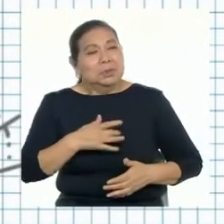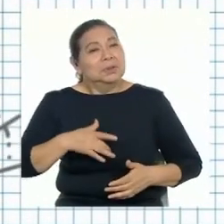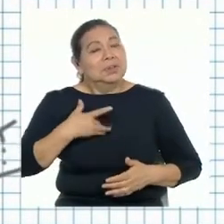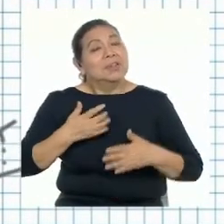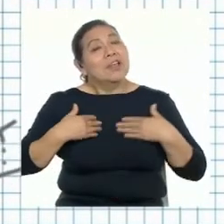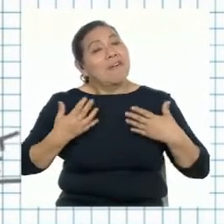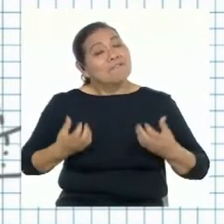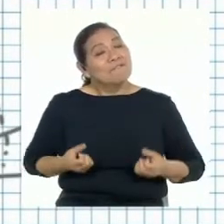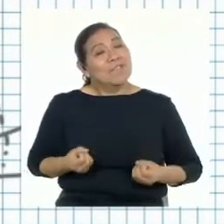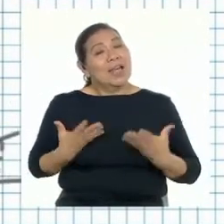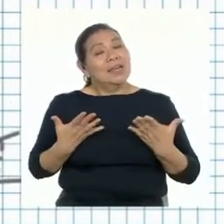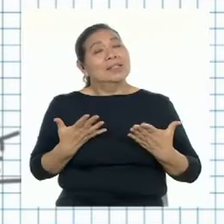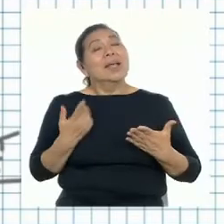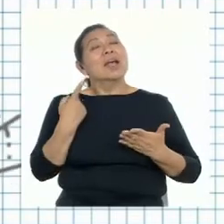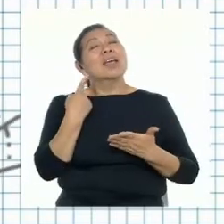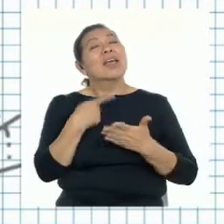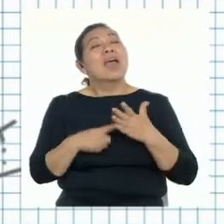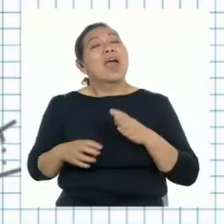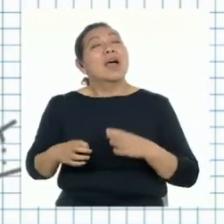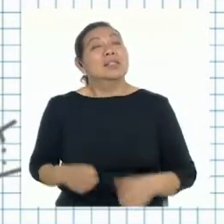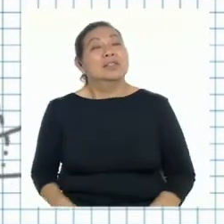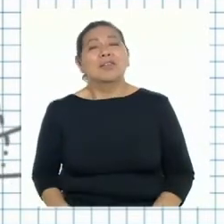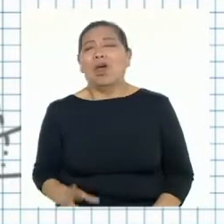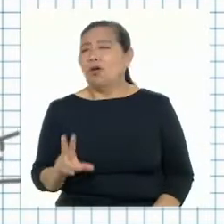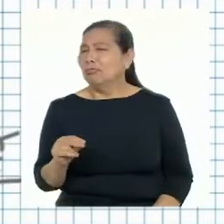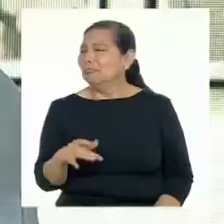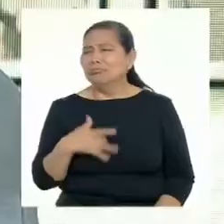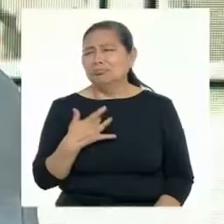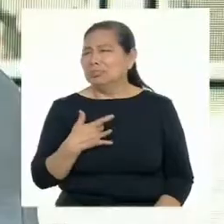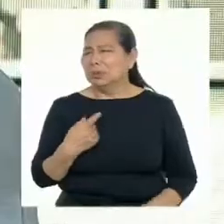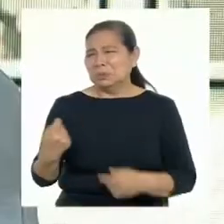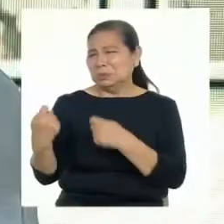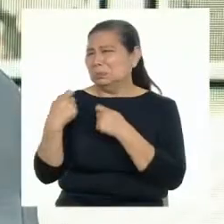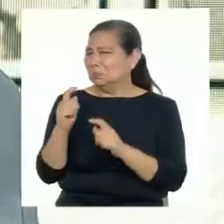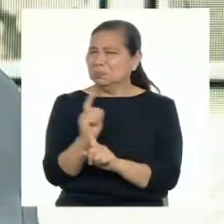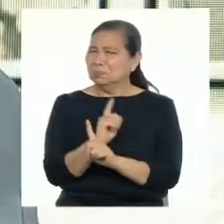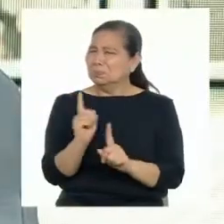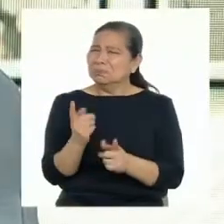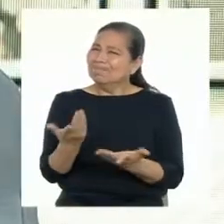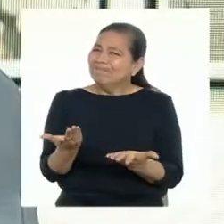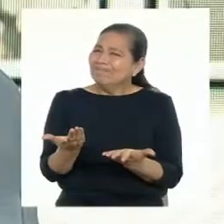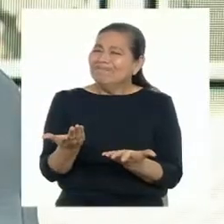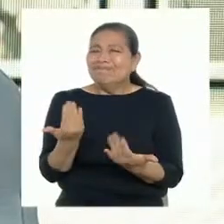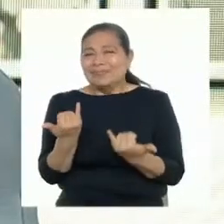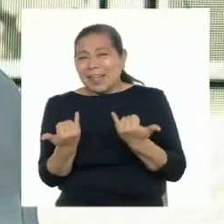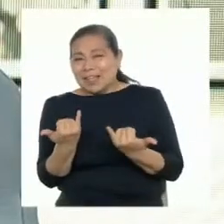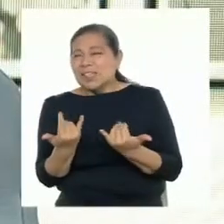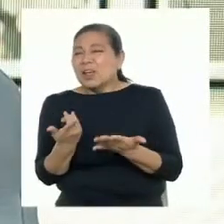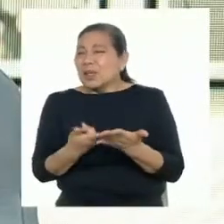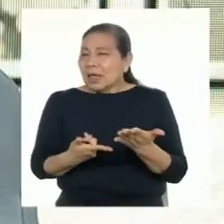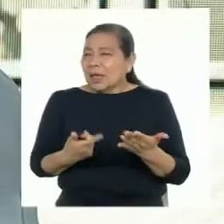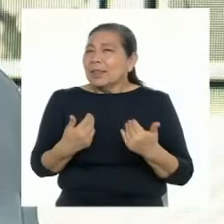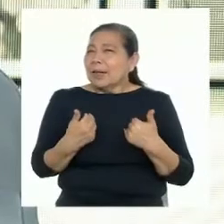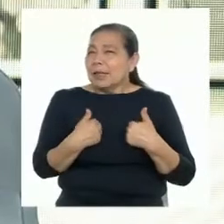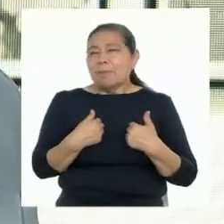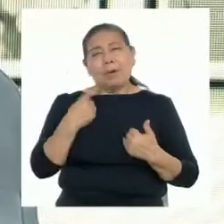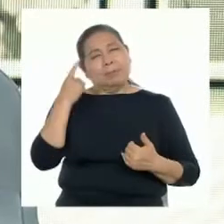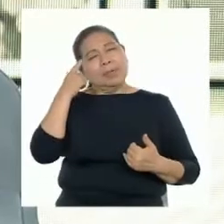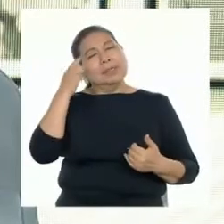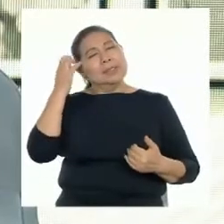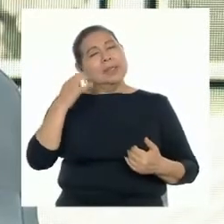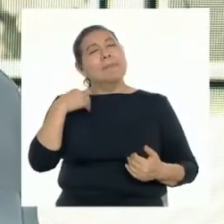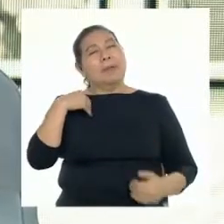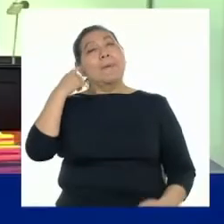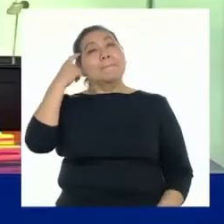sentimos felices de lo que estamos haciendo, no nos sentimos obligados. Y entonces eso es lo que nosotros tenemos que tenerlo